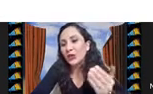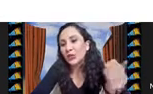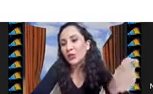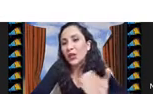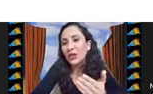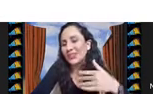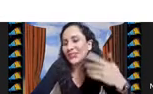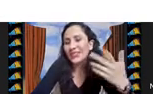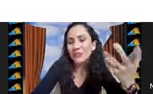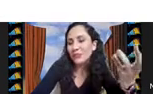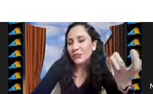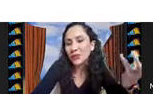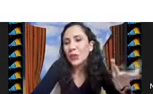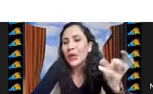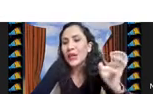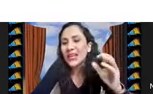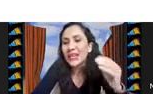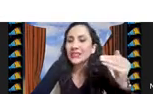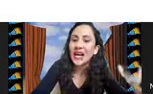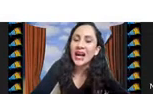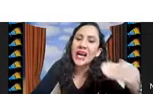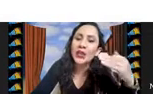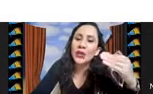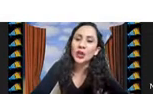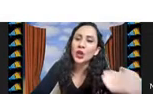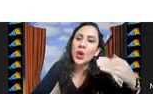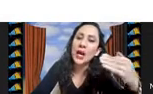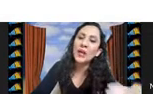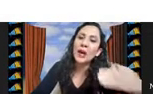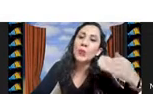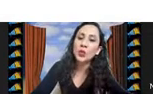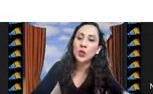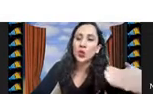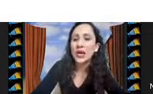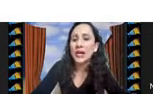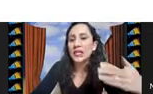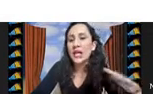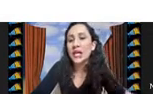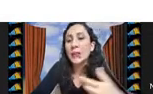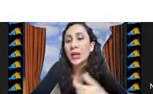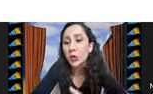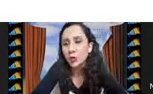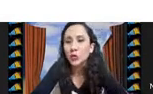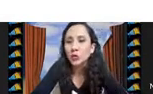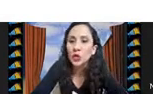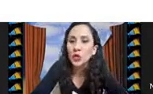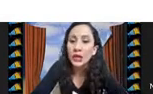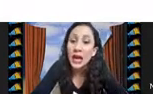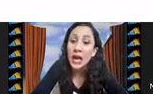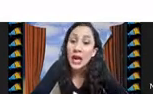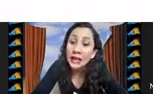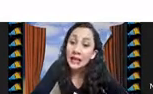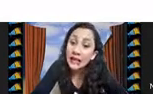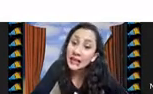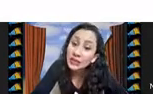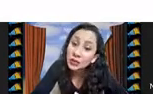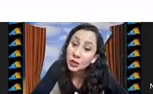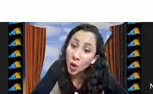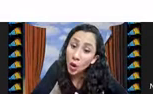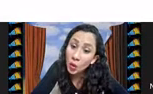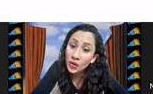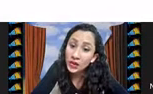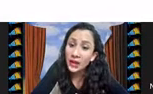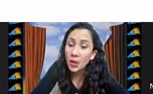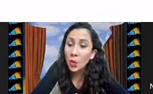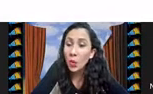en la solución es decir pues como que se queda estancado y no cambia mucho la calidad de la mejor solución y